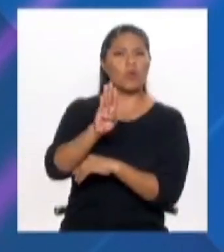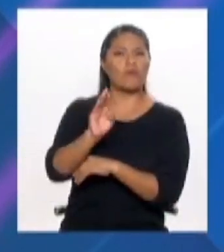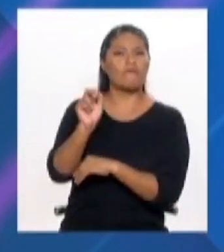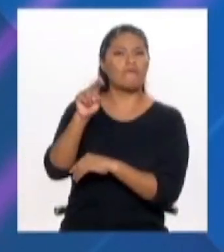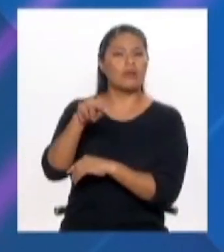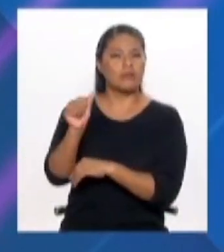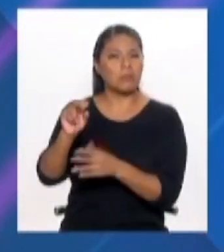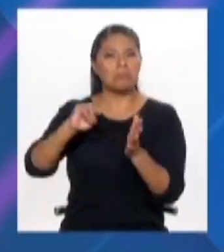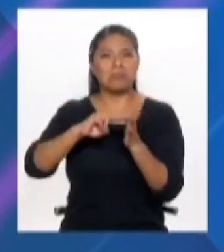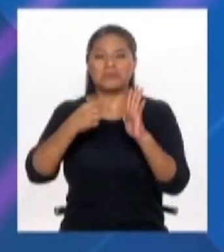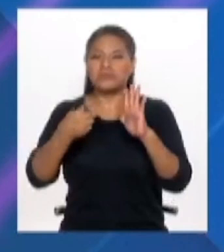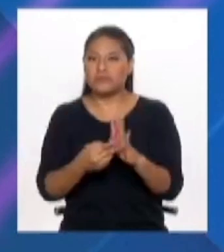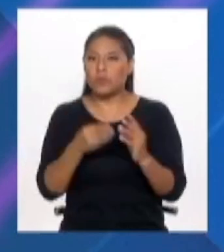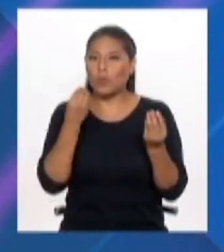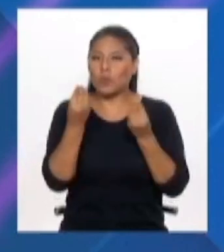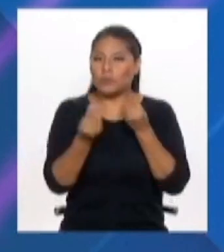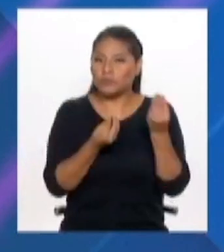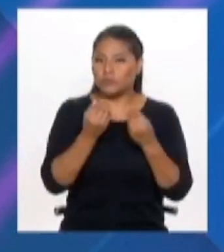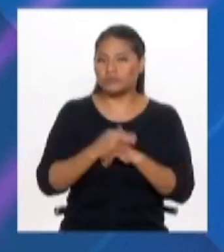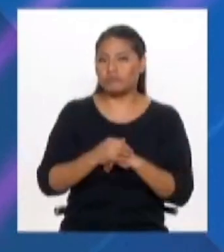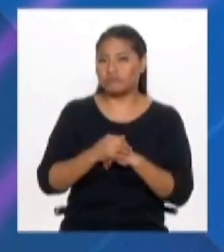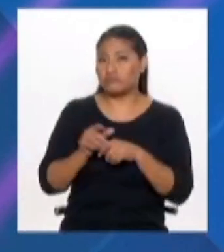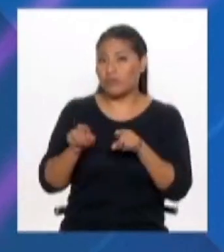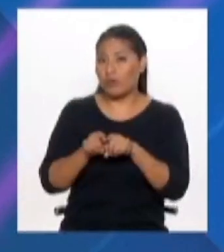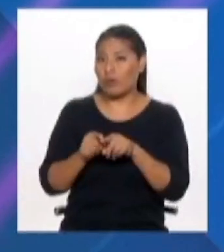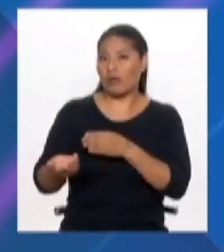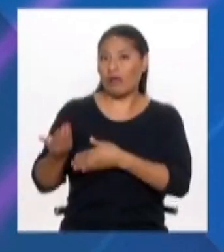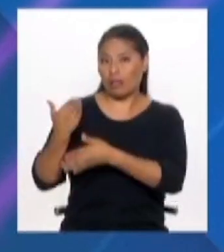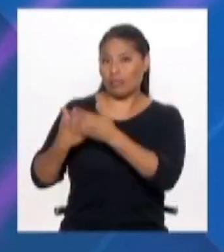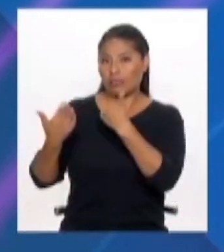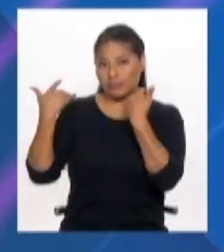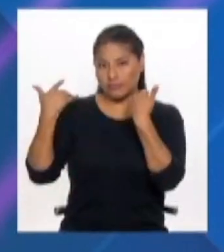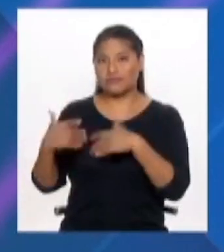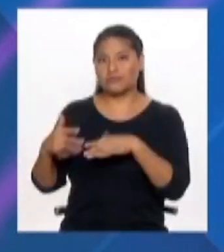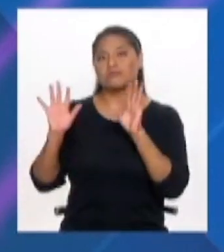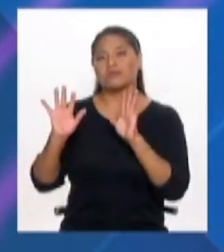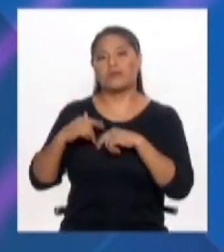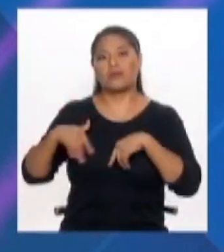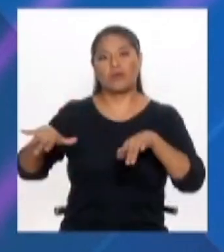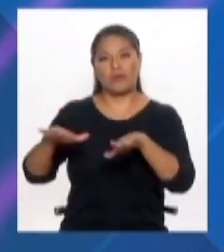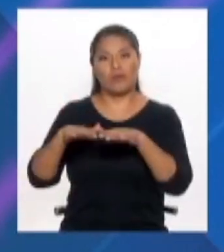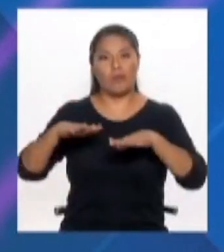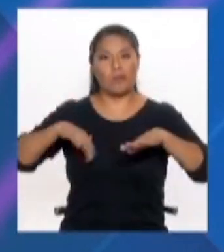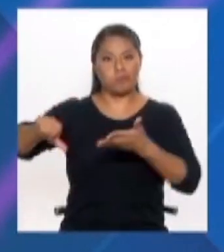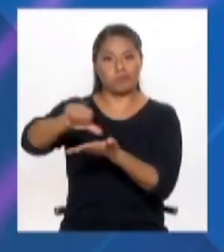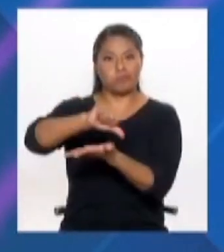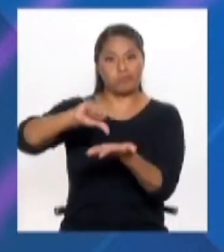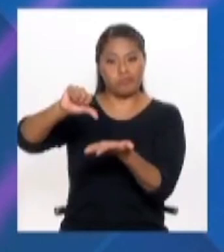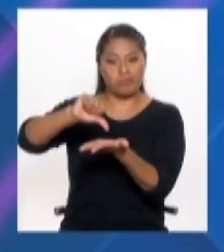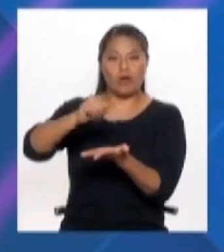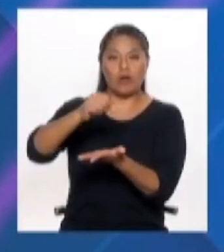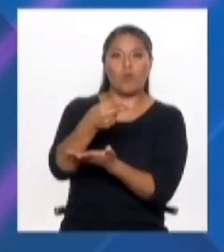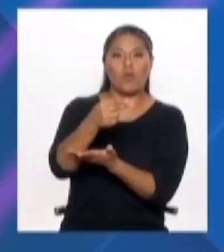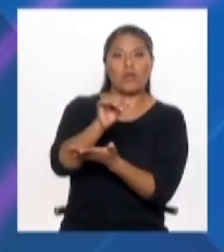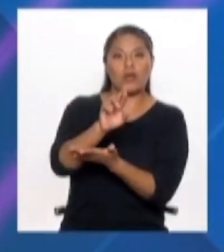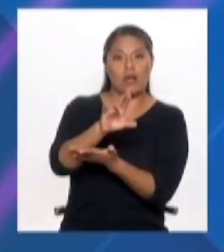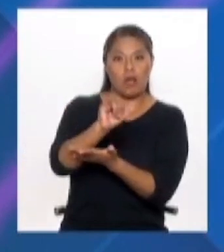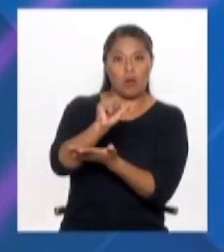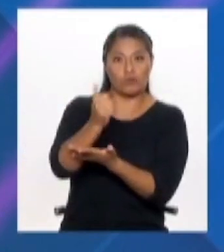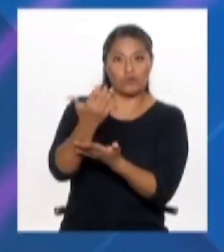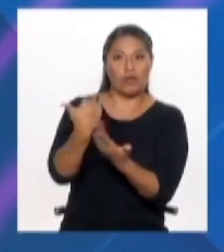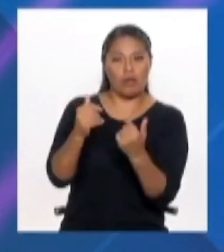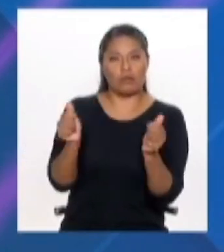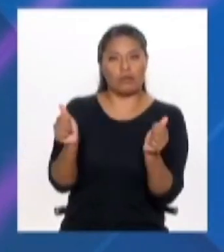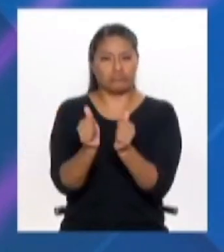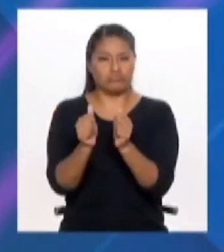playa urbana. Esto está vinculado a la que ahora existe en lo que era el Parque Sonal Huiracocha y que hace poco se ha inaugurado